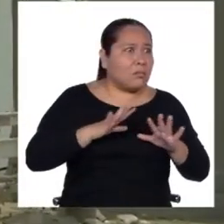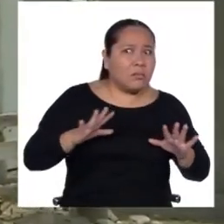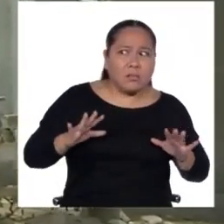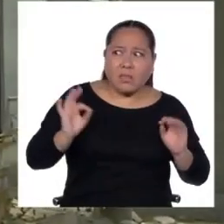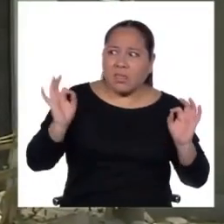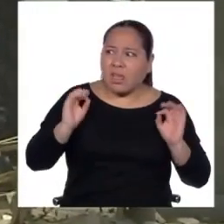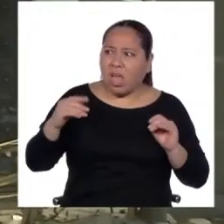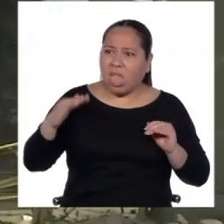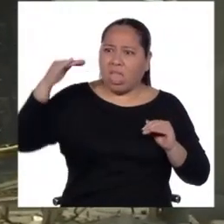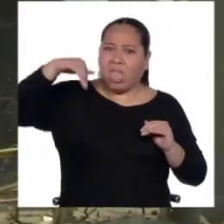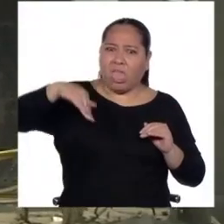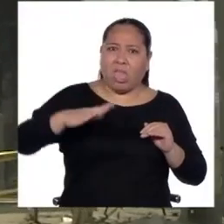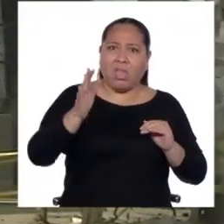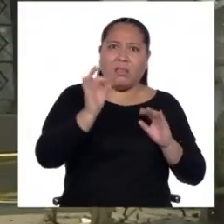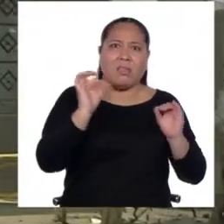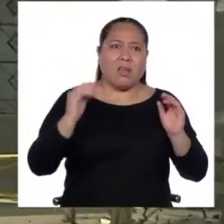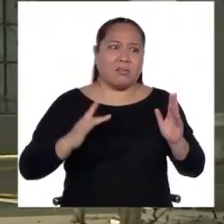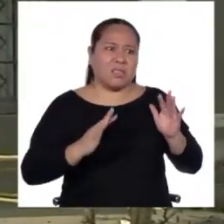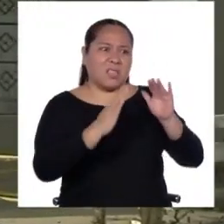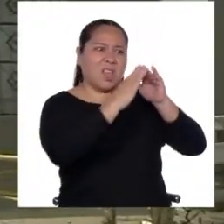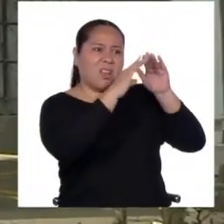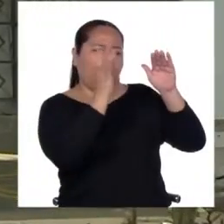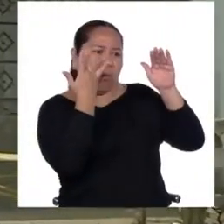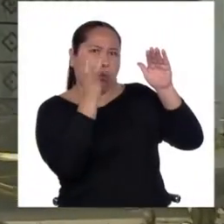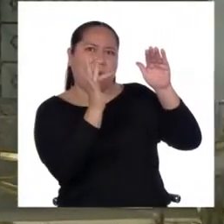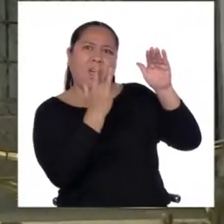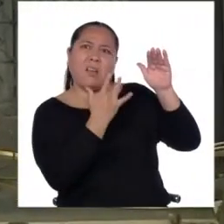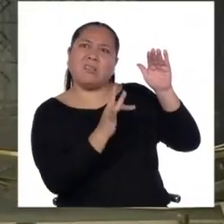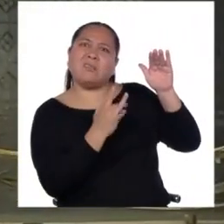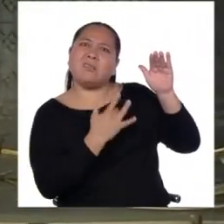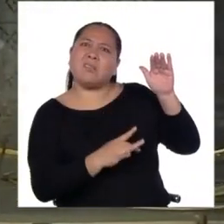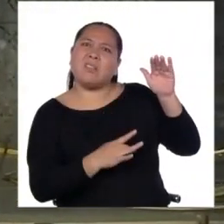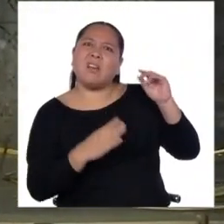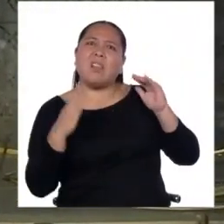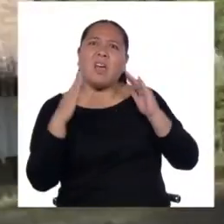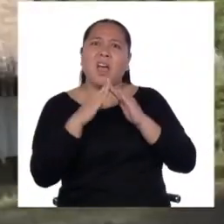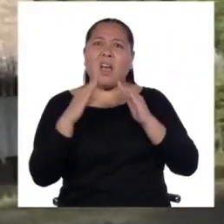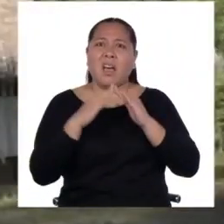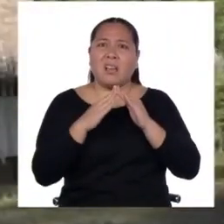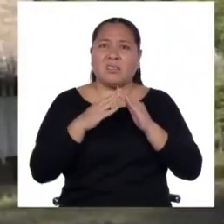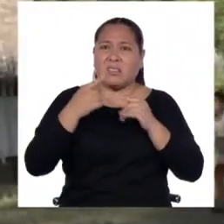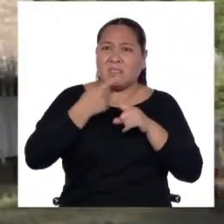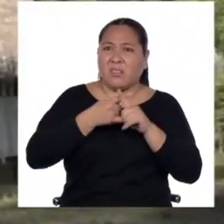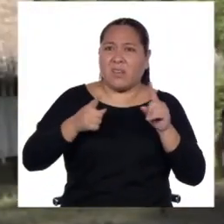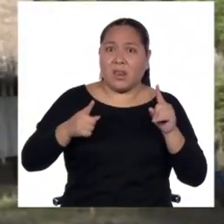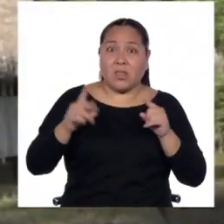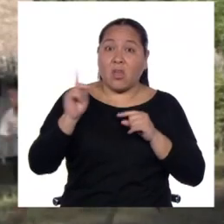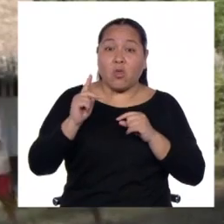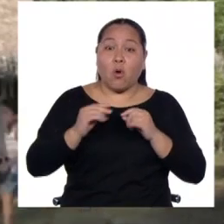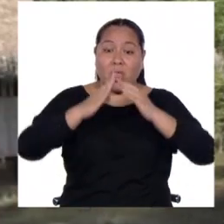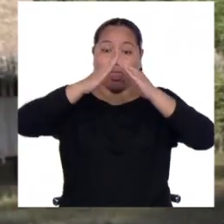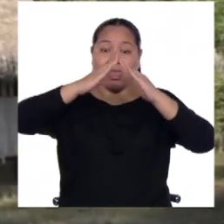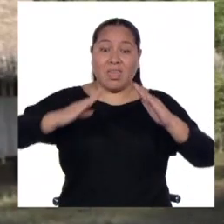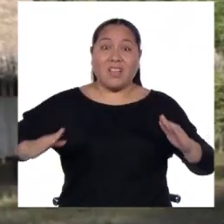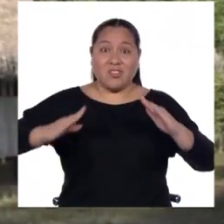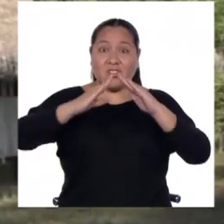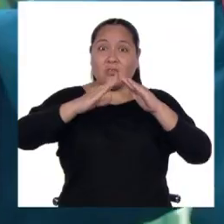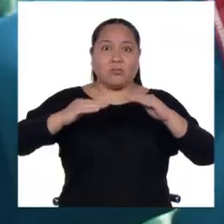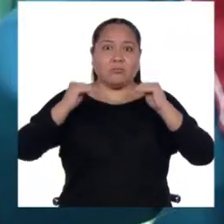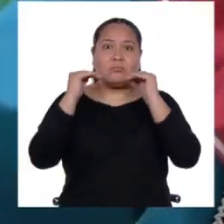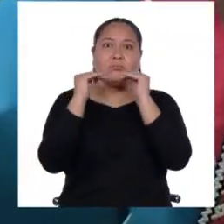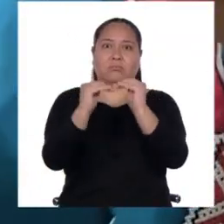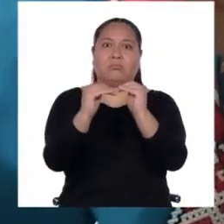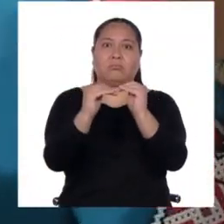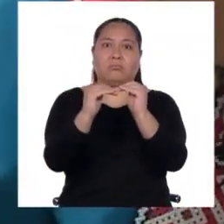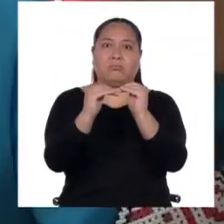¿no? El cerro pelado, las casas diferentes, no había con techo de paja, ¿no?